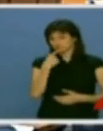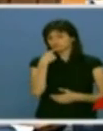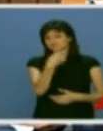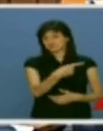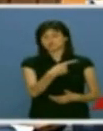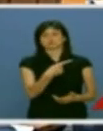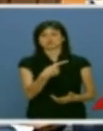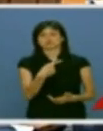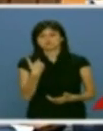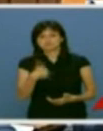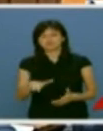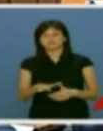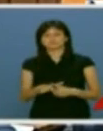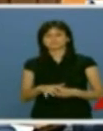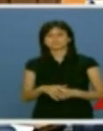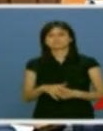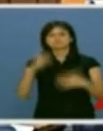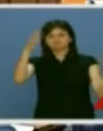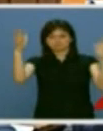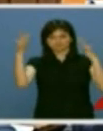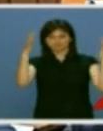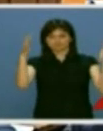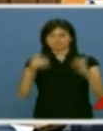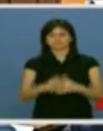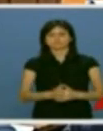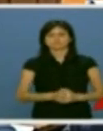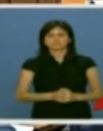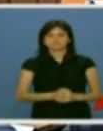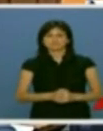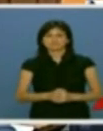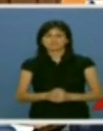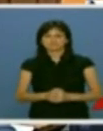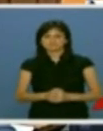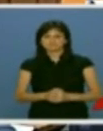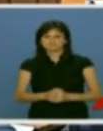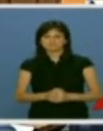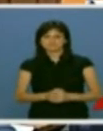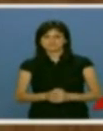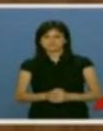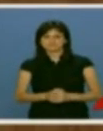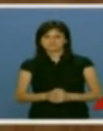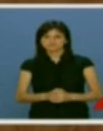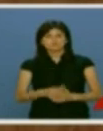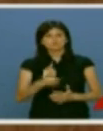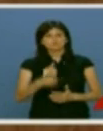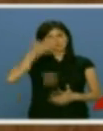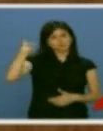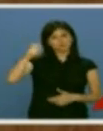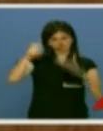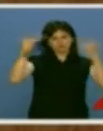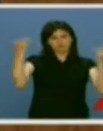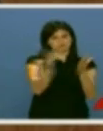demostrado en el pasado,